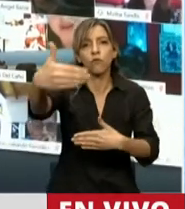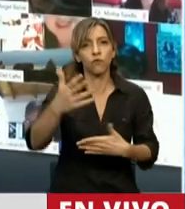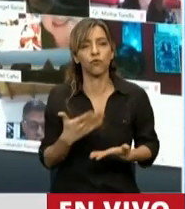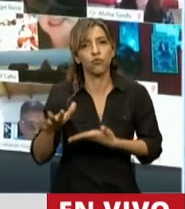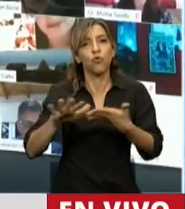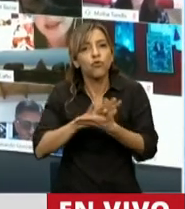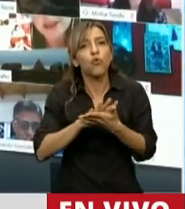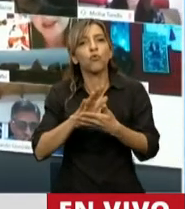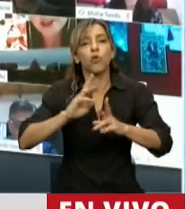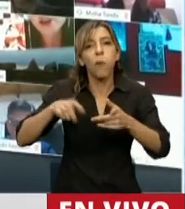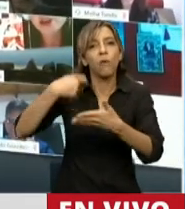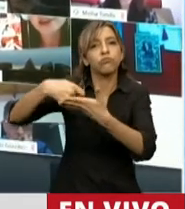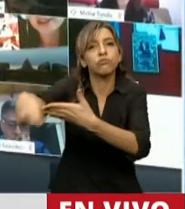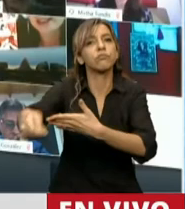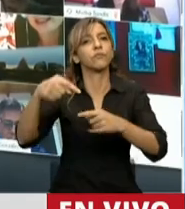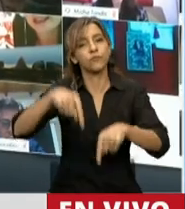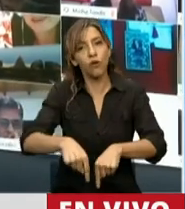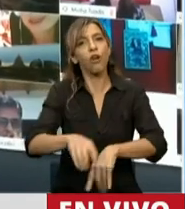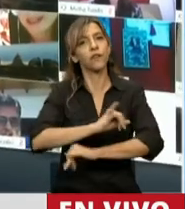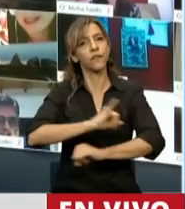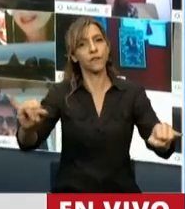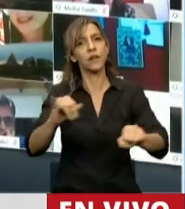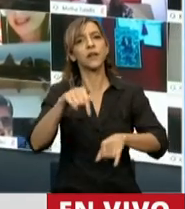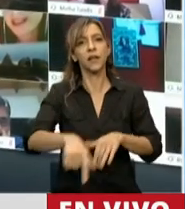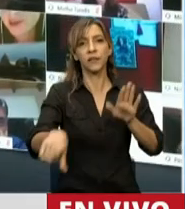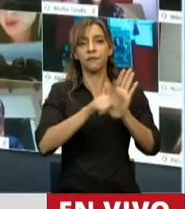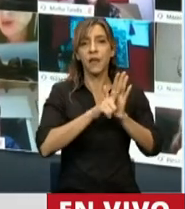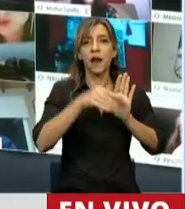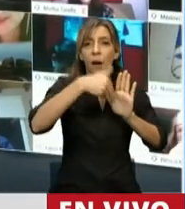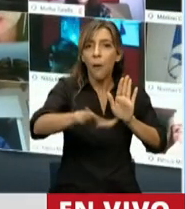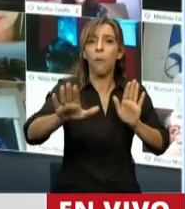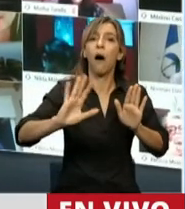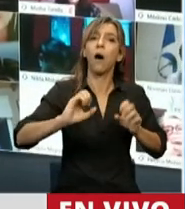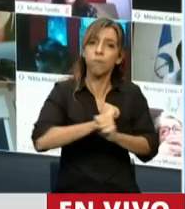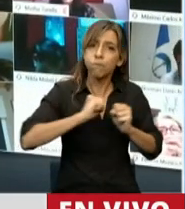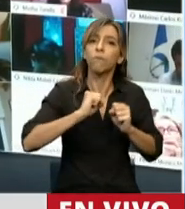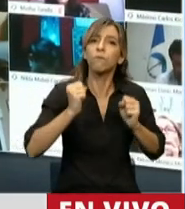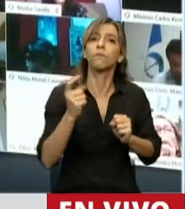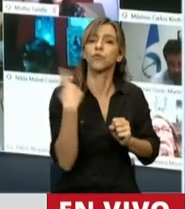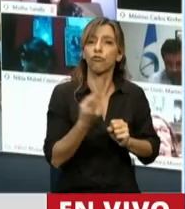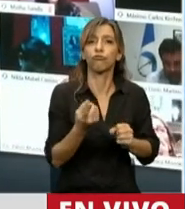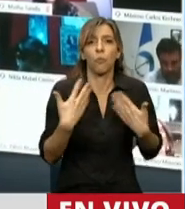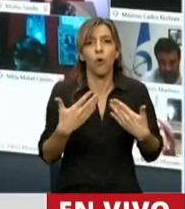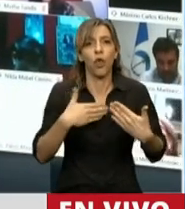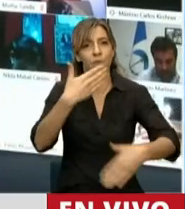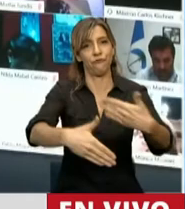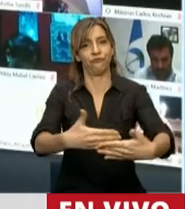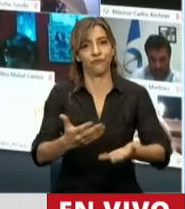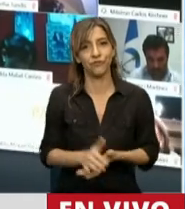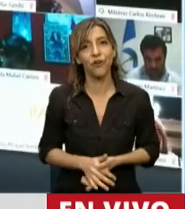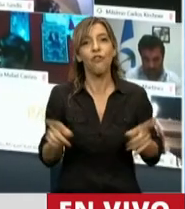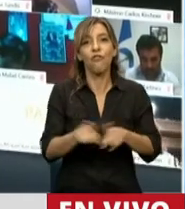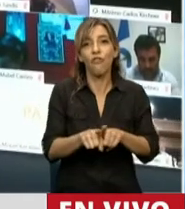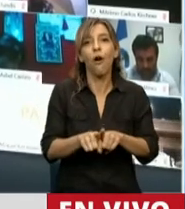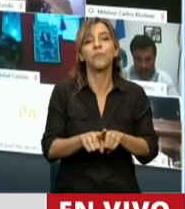la medida, el anuncio de una medida revolucionaria del gobierno de nuestra expresidenta que fue el PROCREAR que le